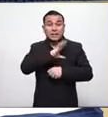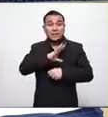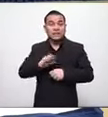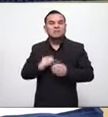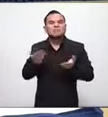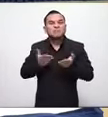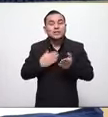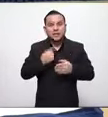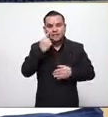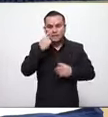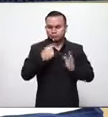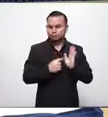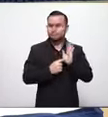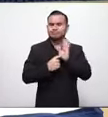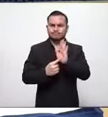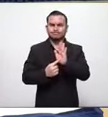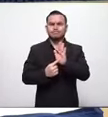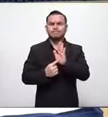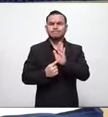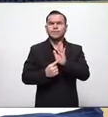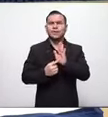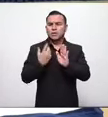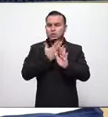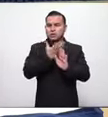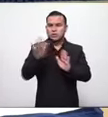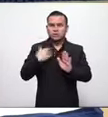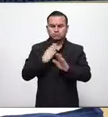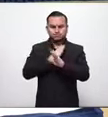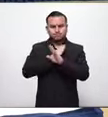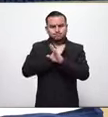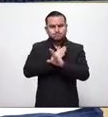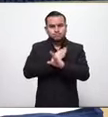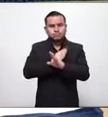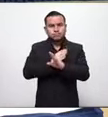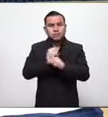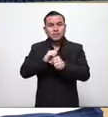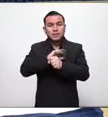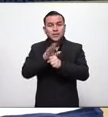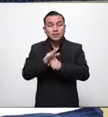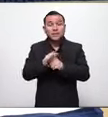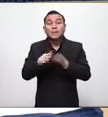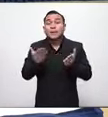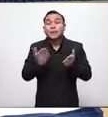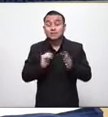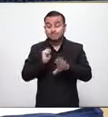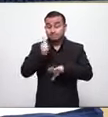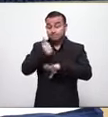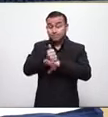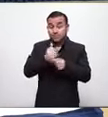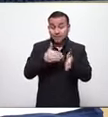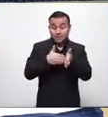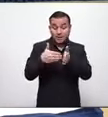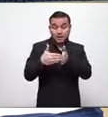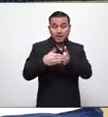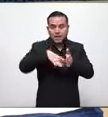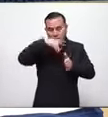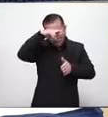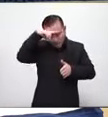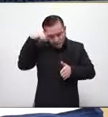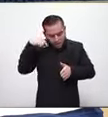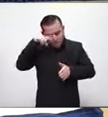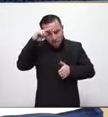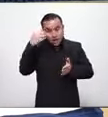sea reconocido como ese país que tomó todas las medidas que eran necesarias para que la economía pueda